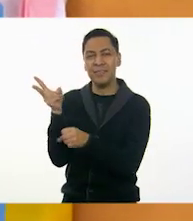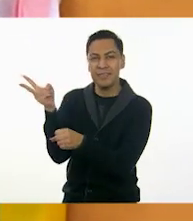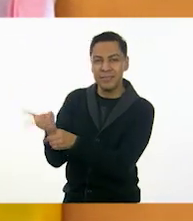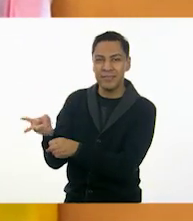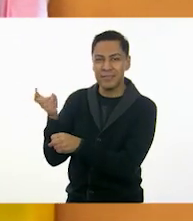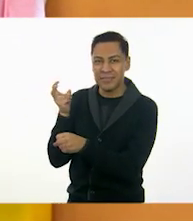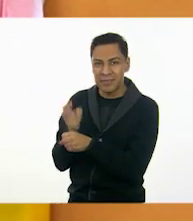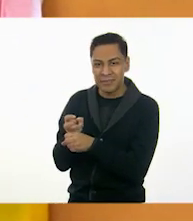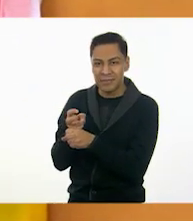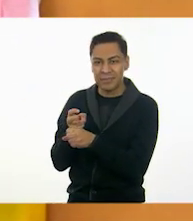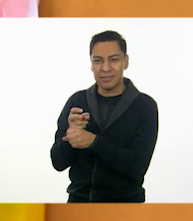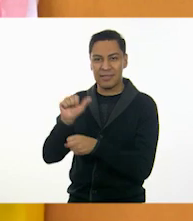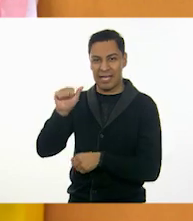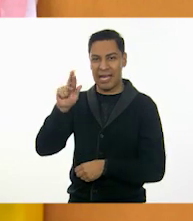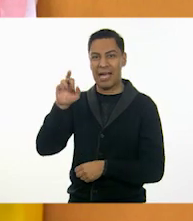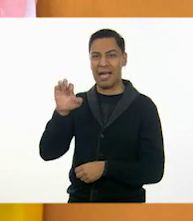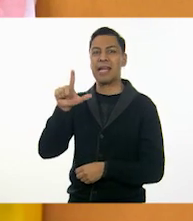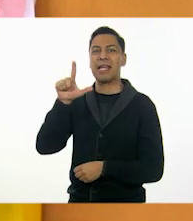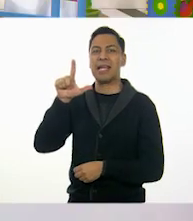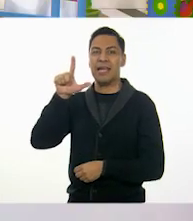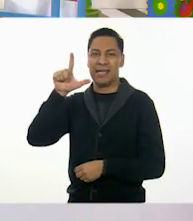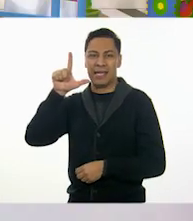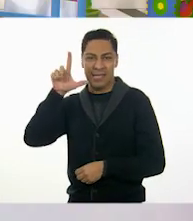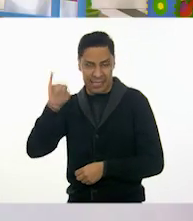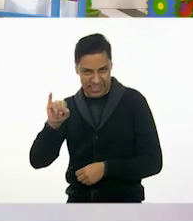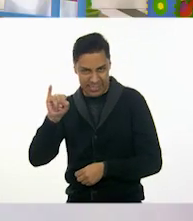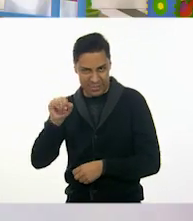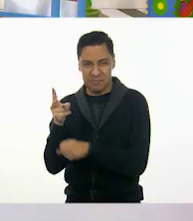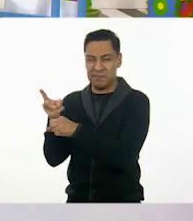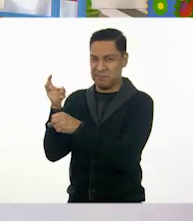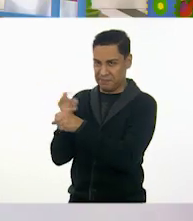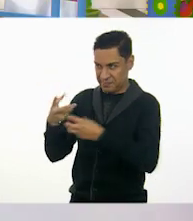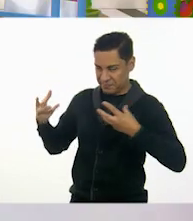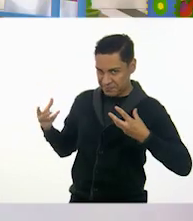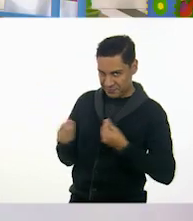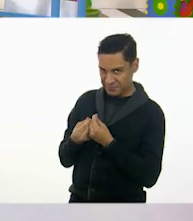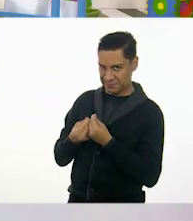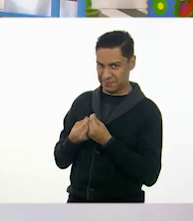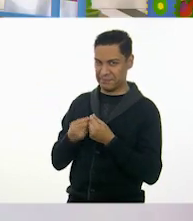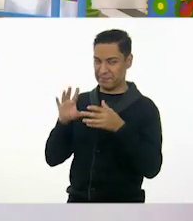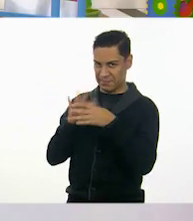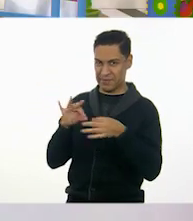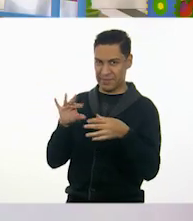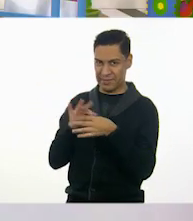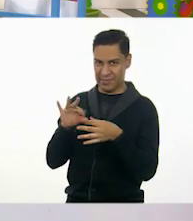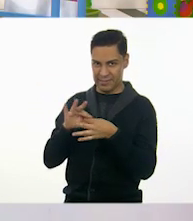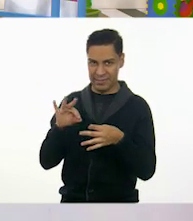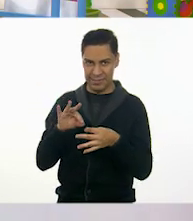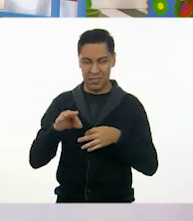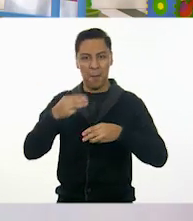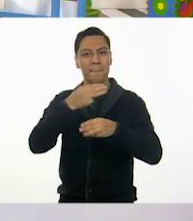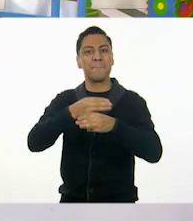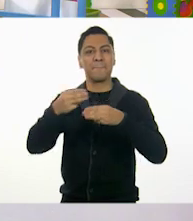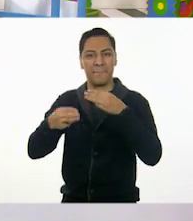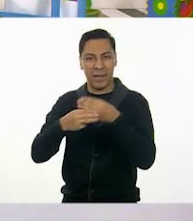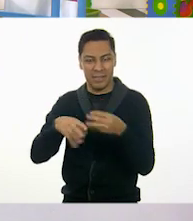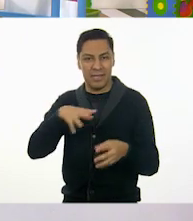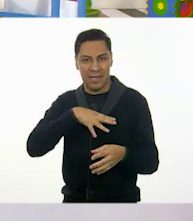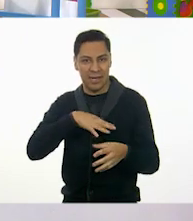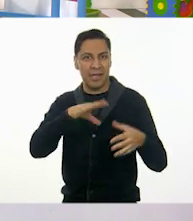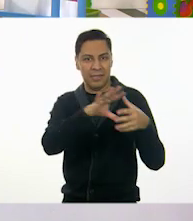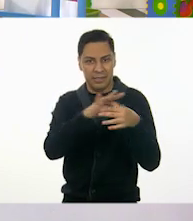a ayudar a crear la piñata? Me encanta la idea. Y yo me voy a pasar para acá porque allá tengo mi material para elaborar la mía. Ok.